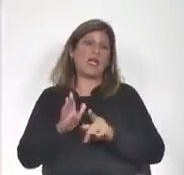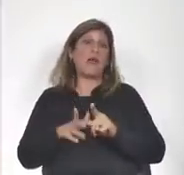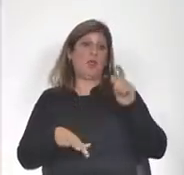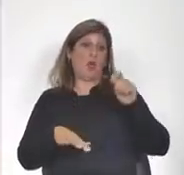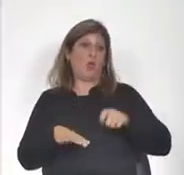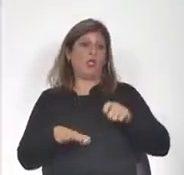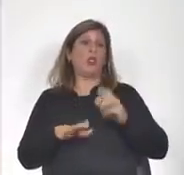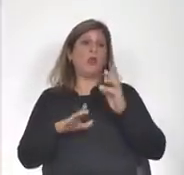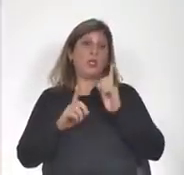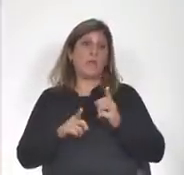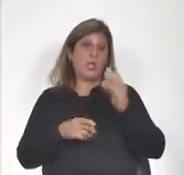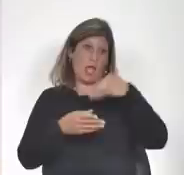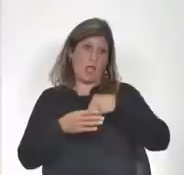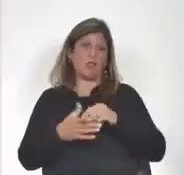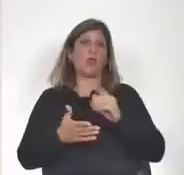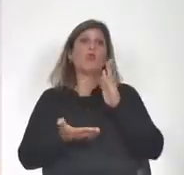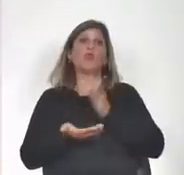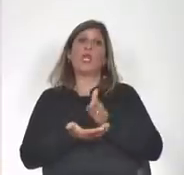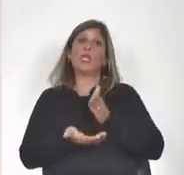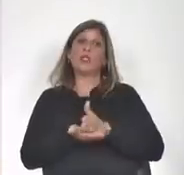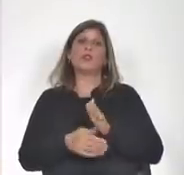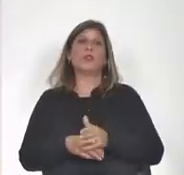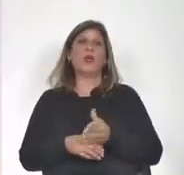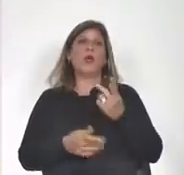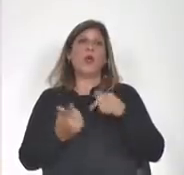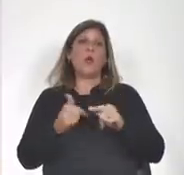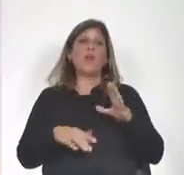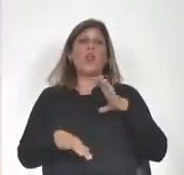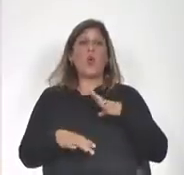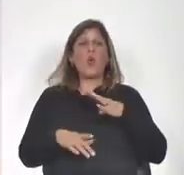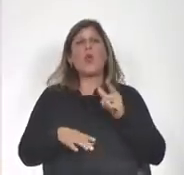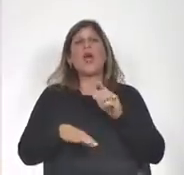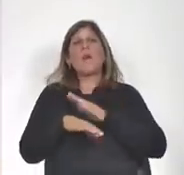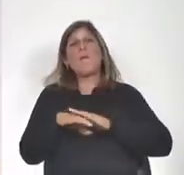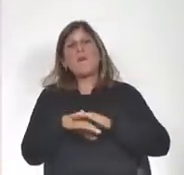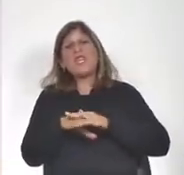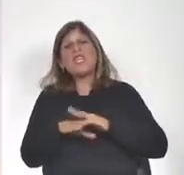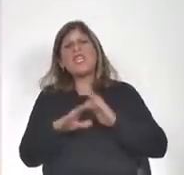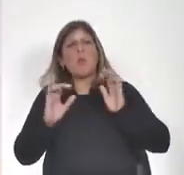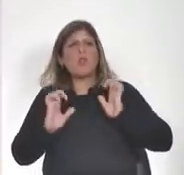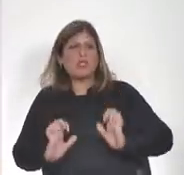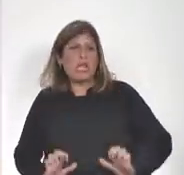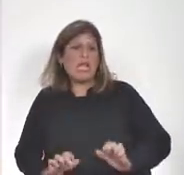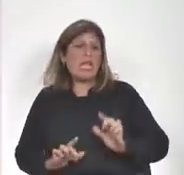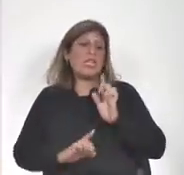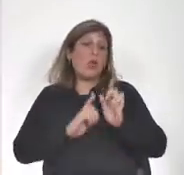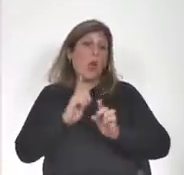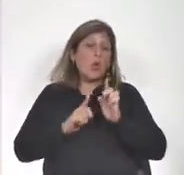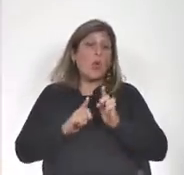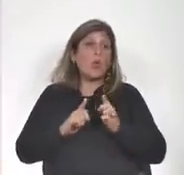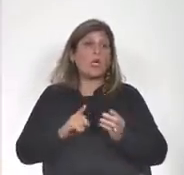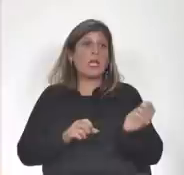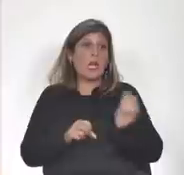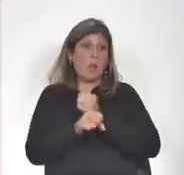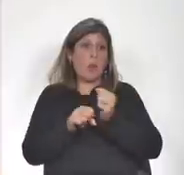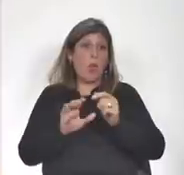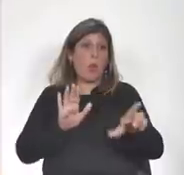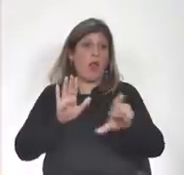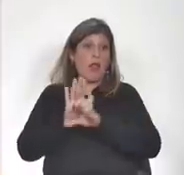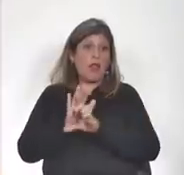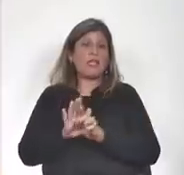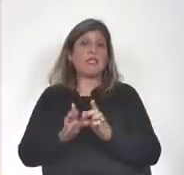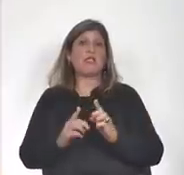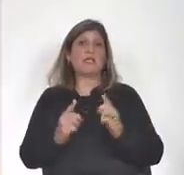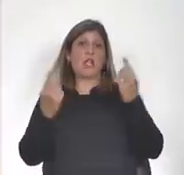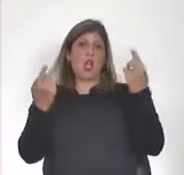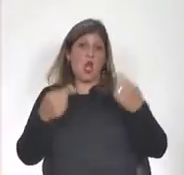derecho. pero cuando hay mínimos éticos, algunos consagrados en las leyes, los